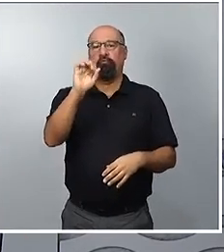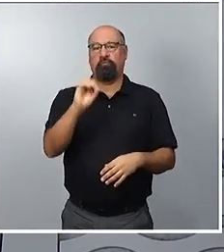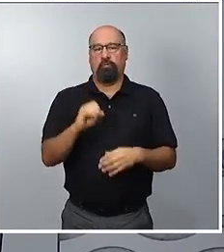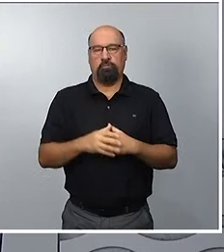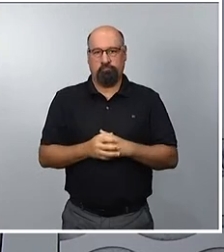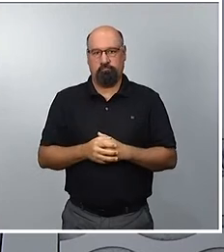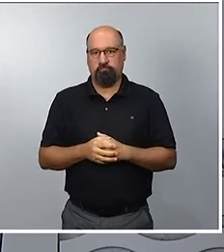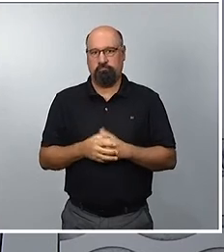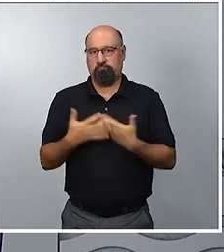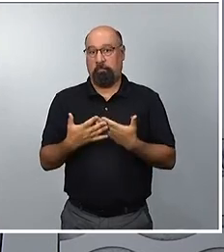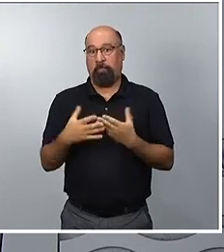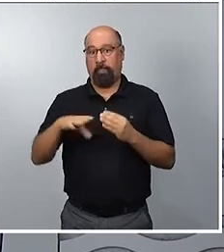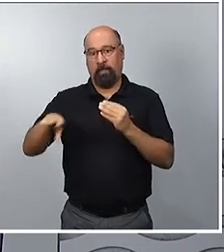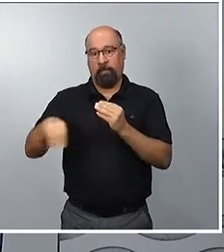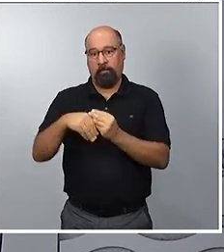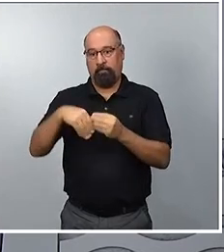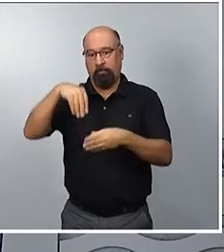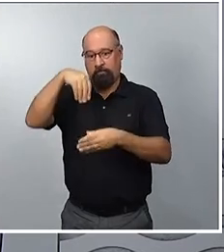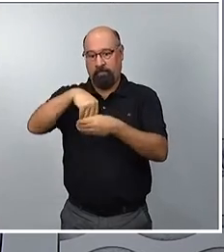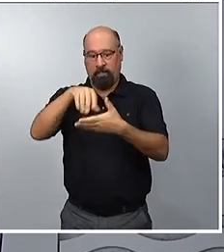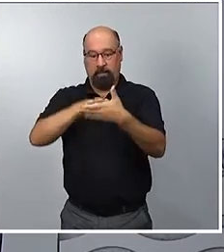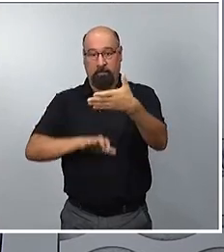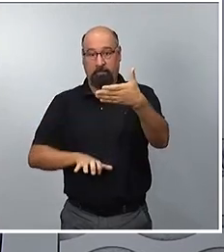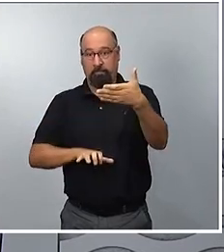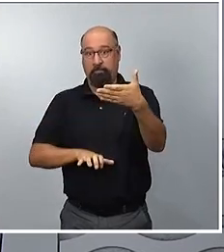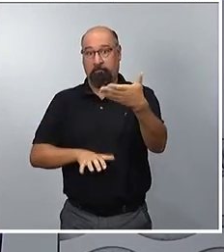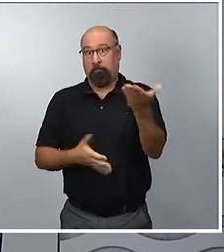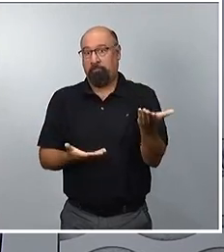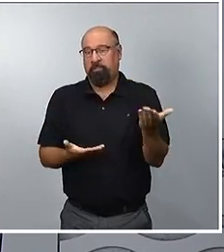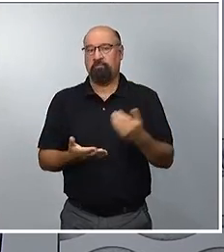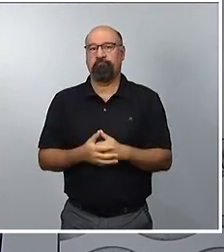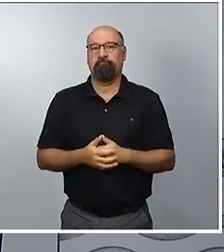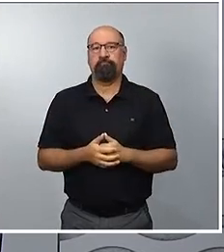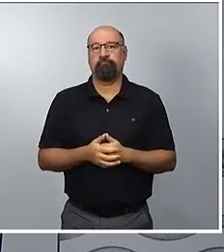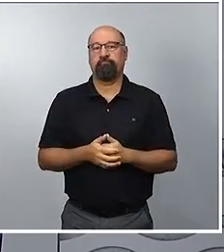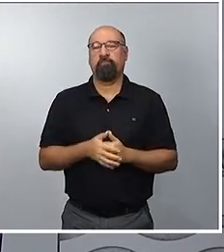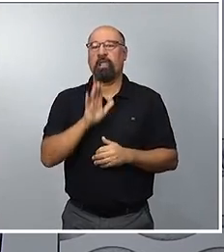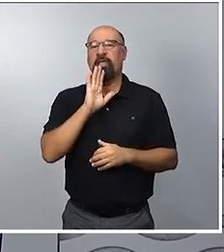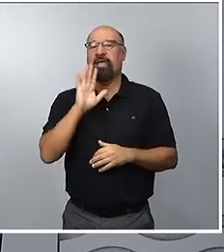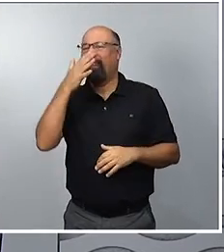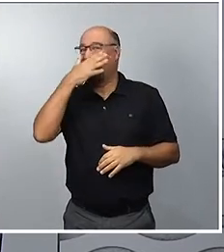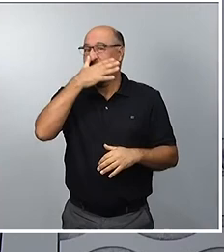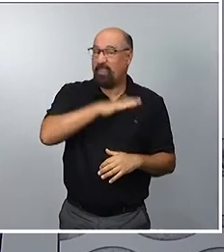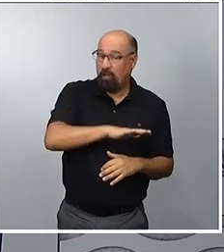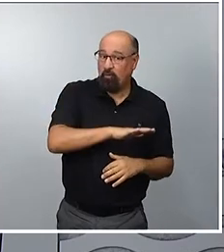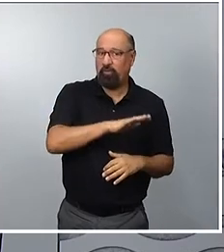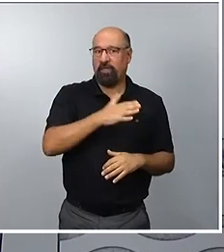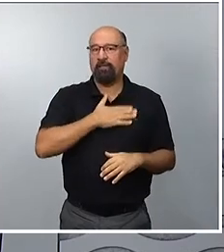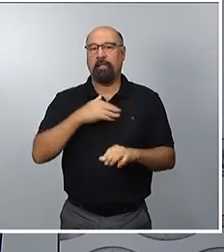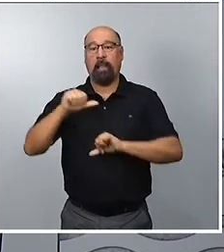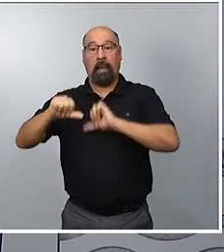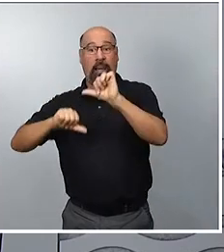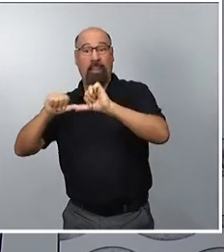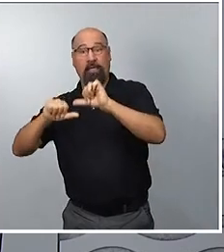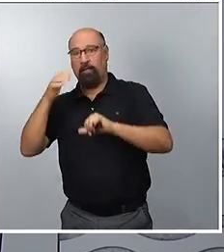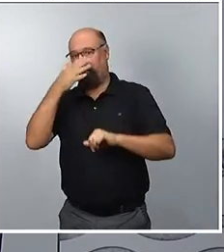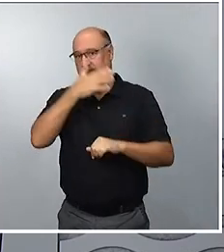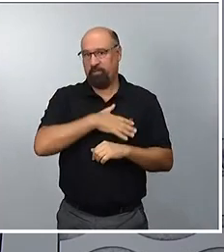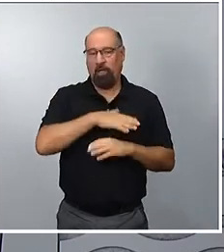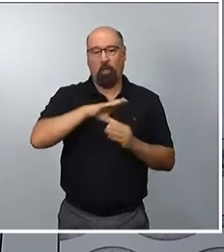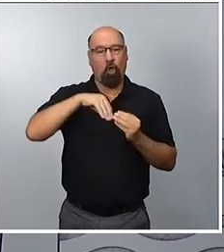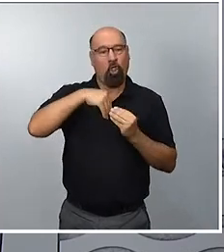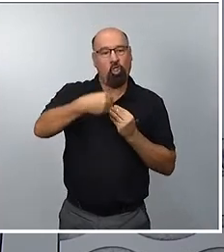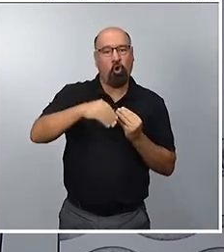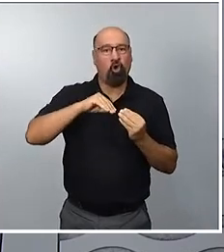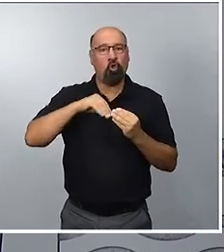petición no tenía contenido. Nos dice que en la denuncia presentada por la Liga hay documentos